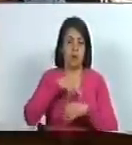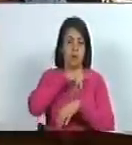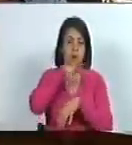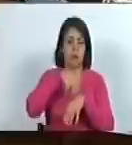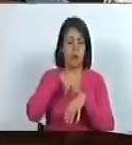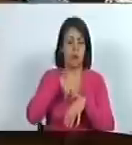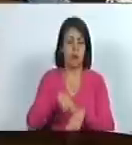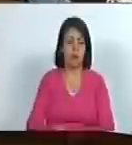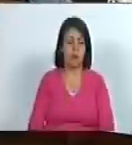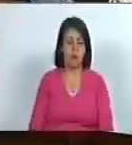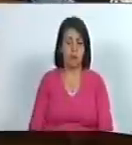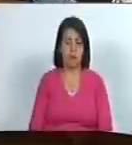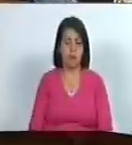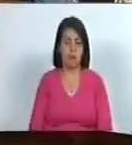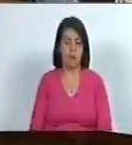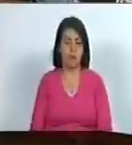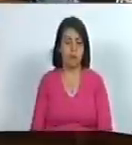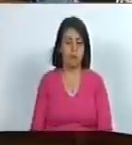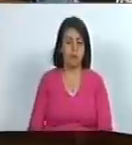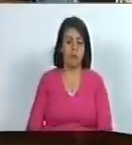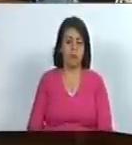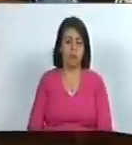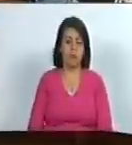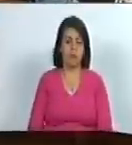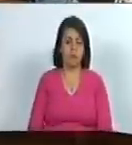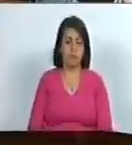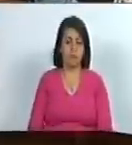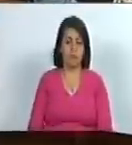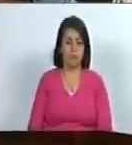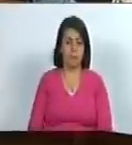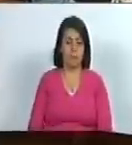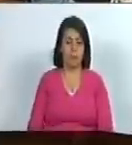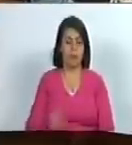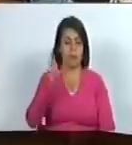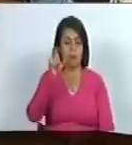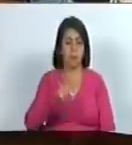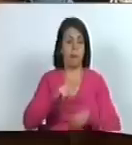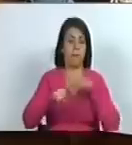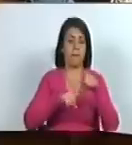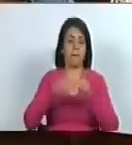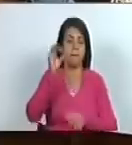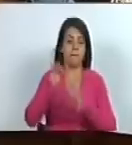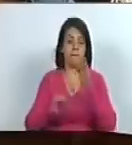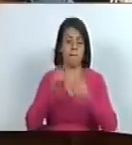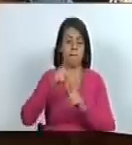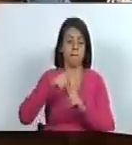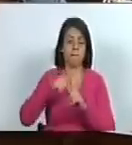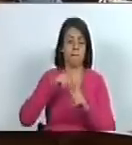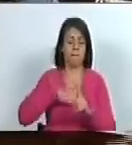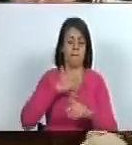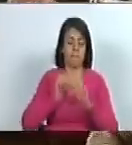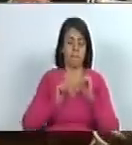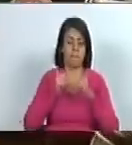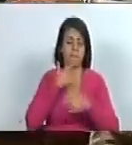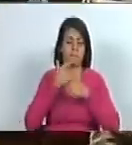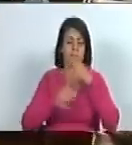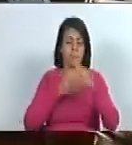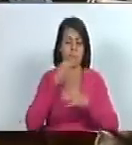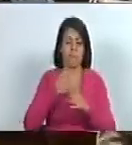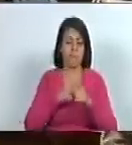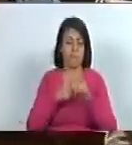es un interés nacional que un ordenamiento jurídico de este tipo pueda fomentar